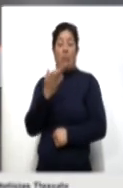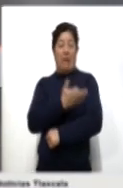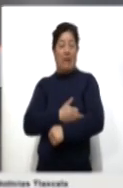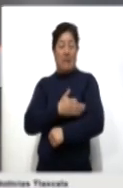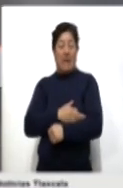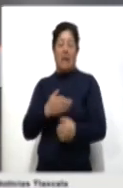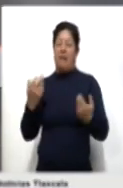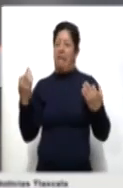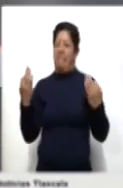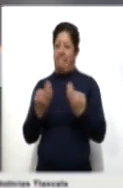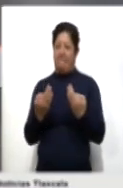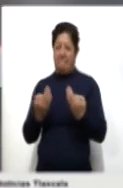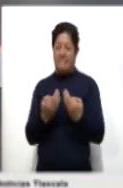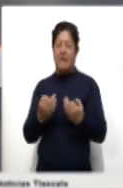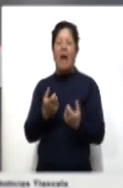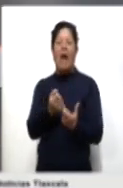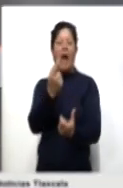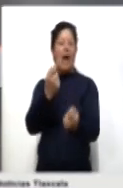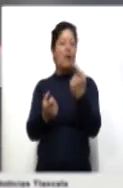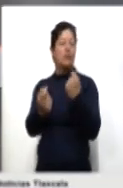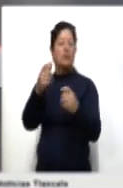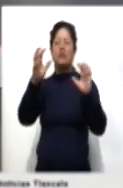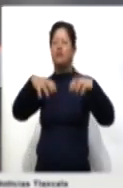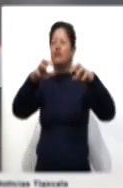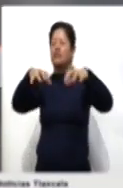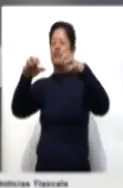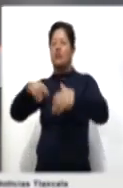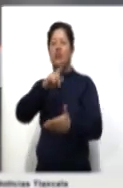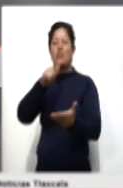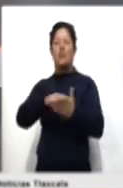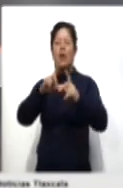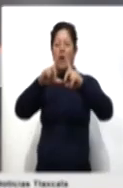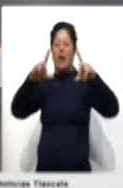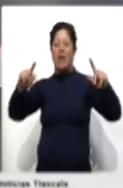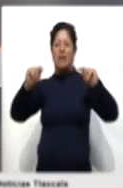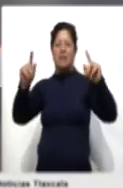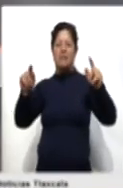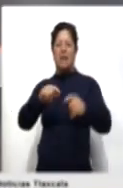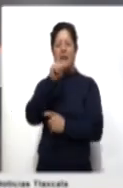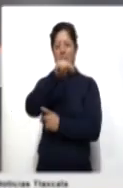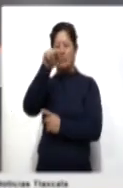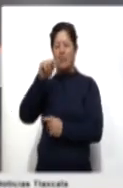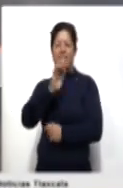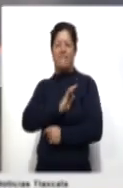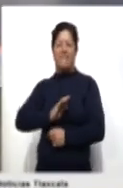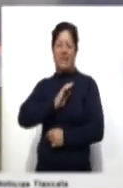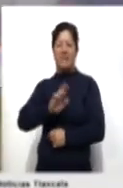bastante fresca con algunas lloviznas en diferentes zonas del estado. Que tenga un feliz martes.